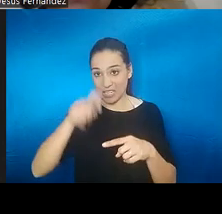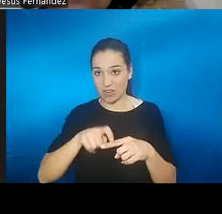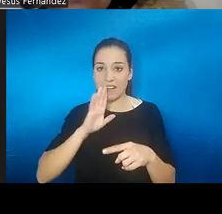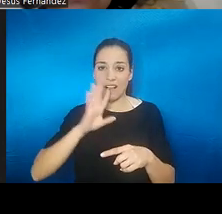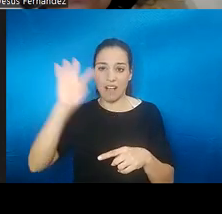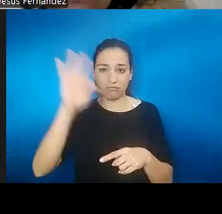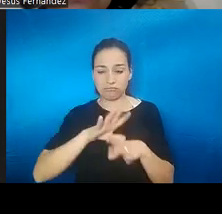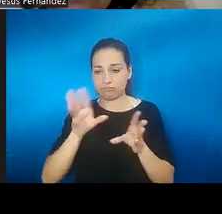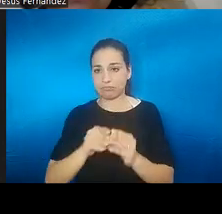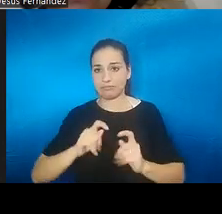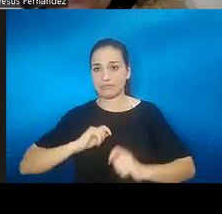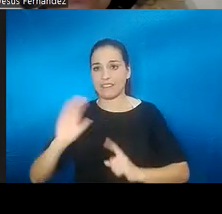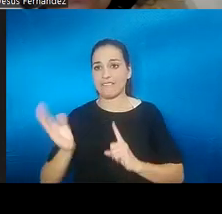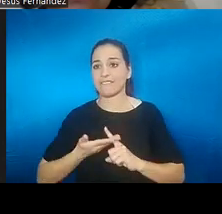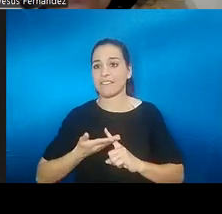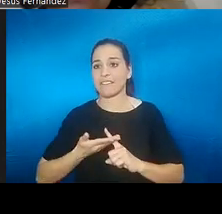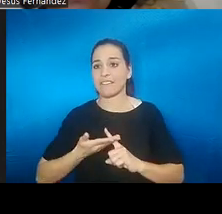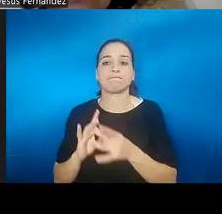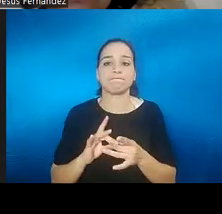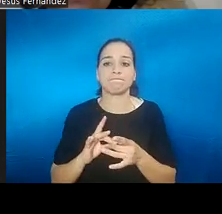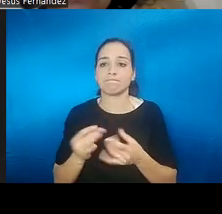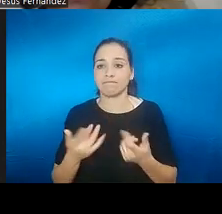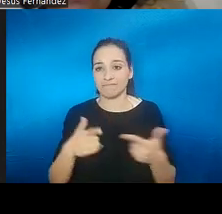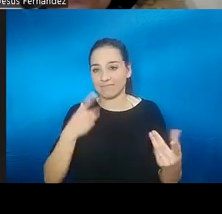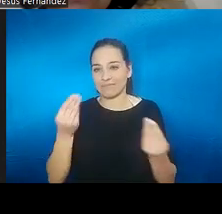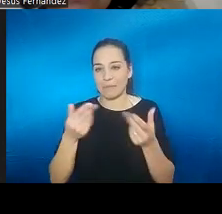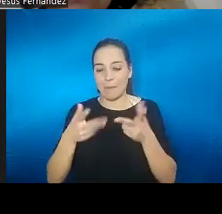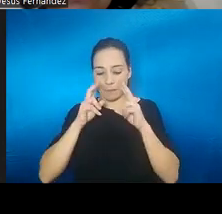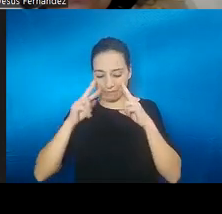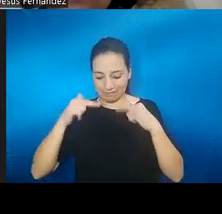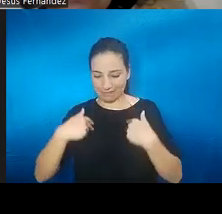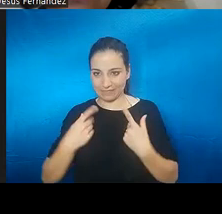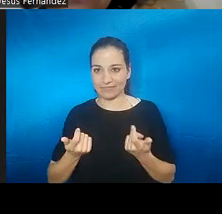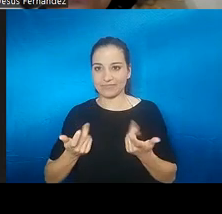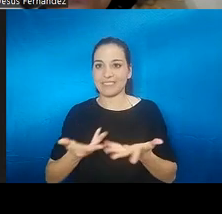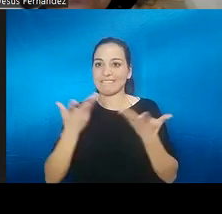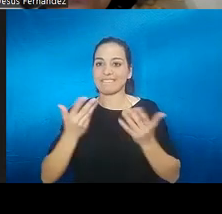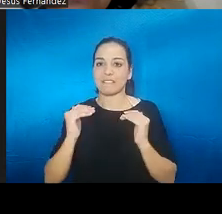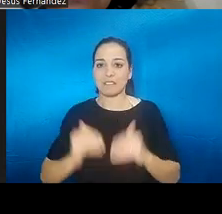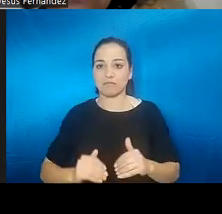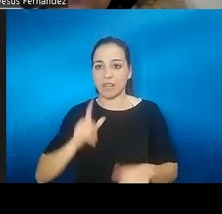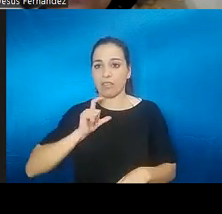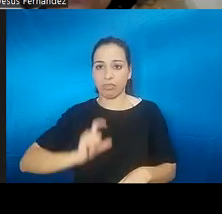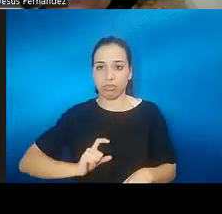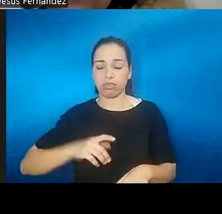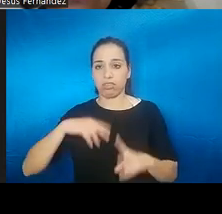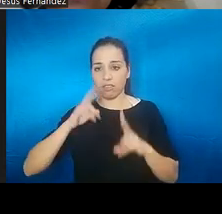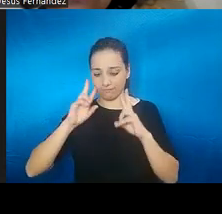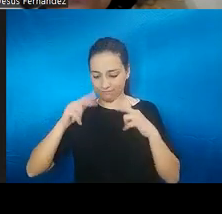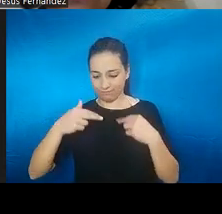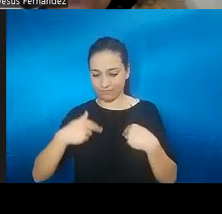ir afectando en la percepción que uno tiene sobre sí mismo, en el estado de ánimo, en la autoestima, el autoconcepto.